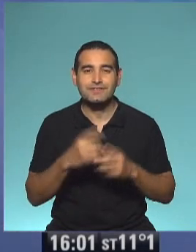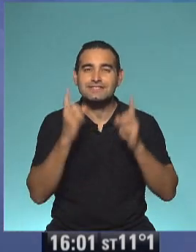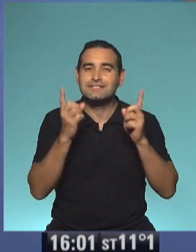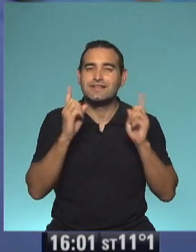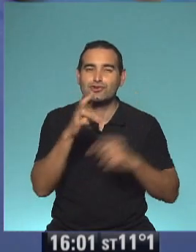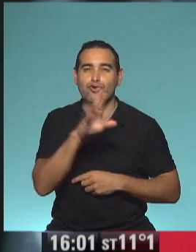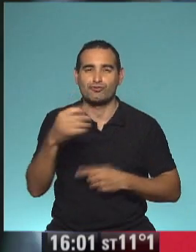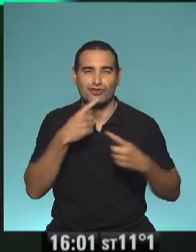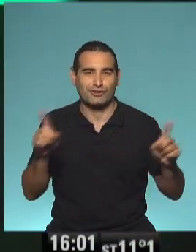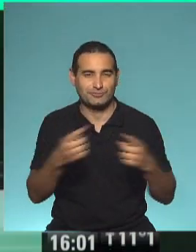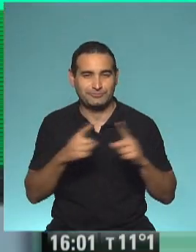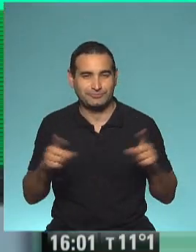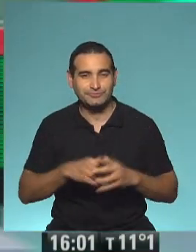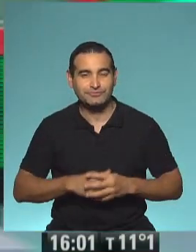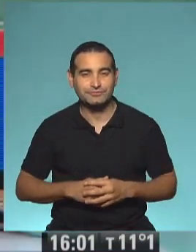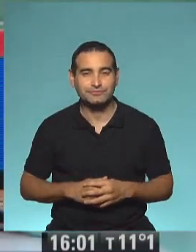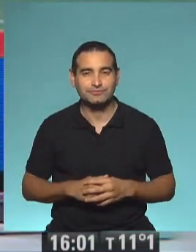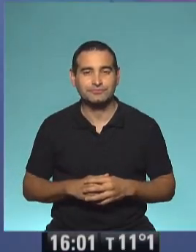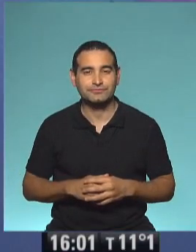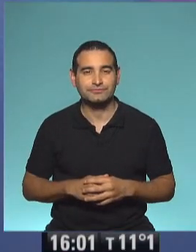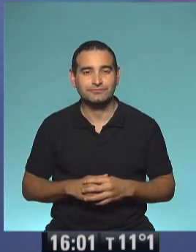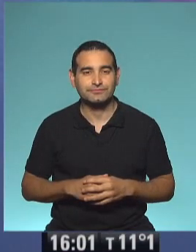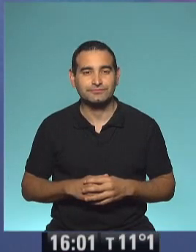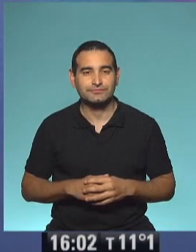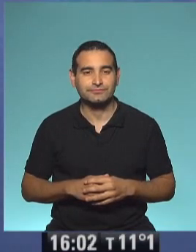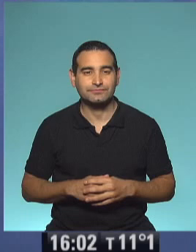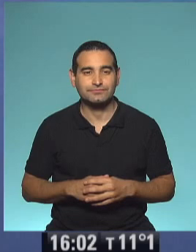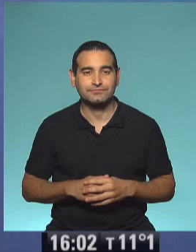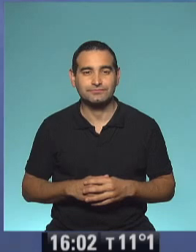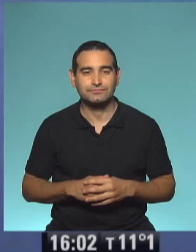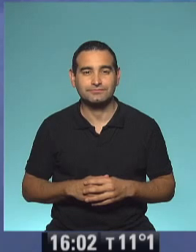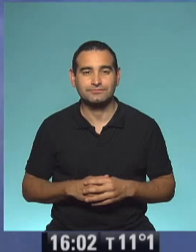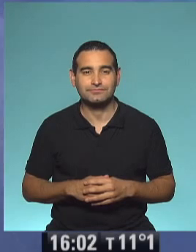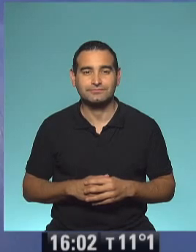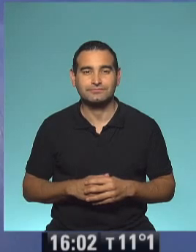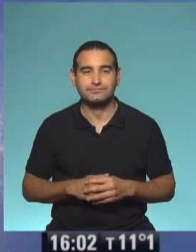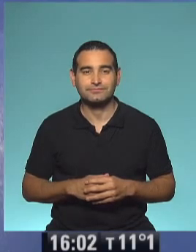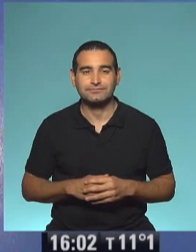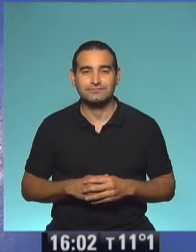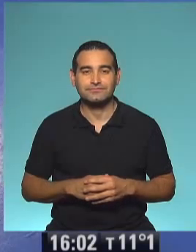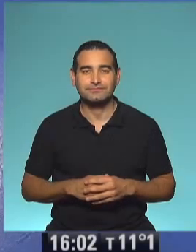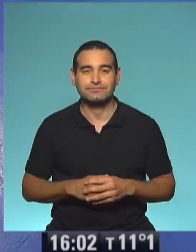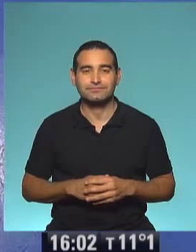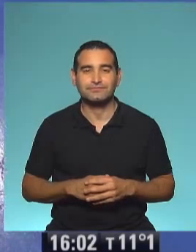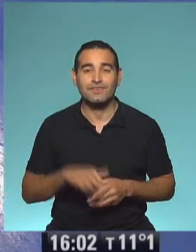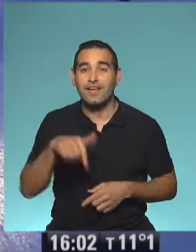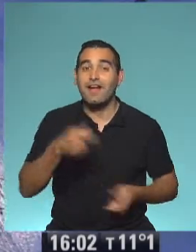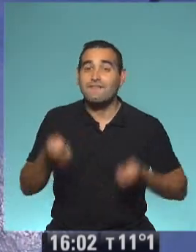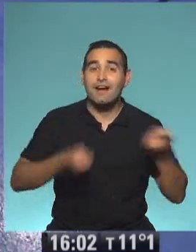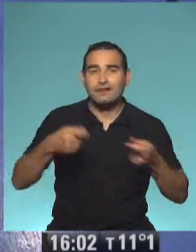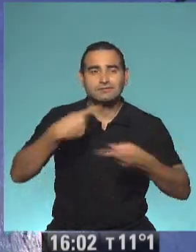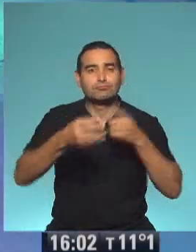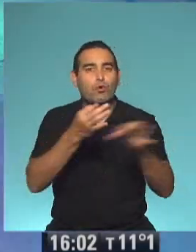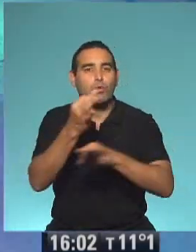¡Señor, señor, ro-ro! ¡Eso! Estamos bailando, seguimos educando, y miren cómo